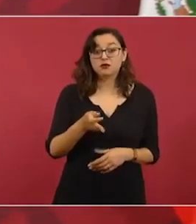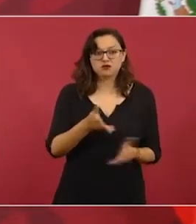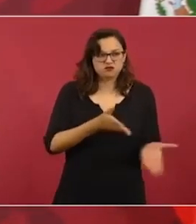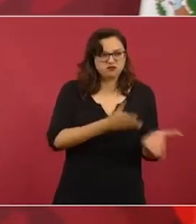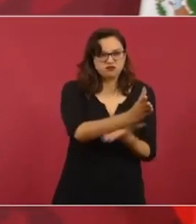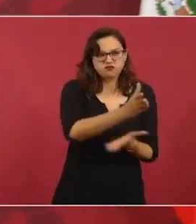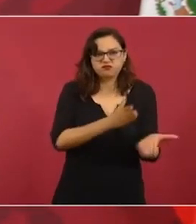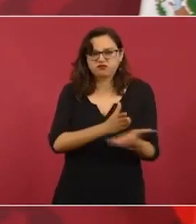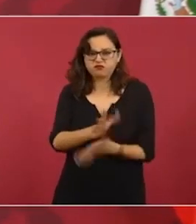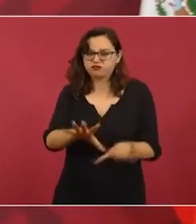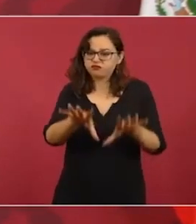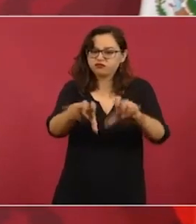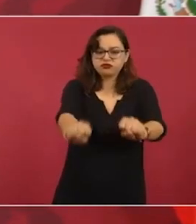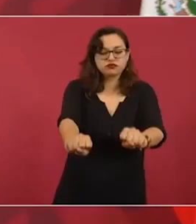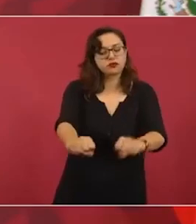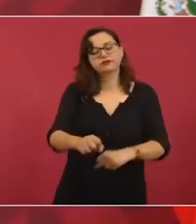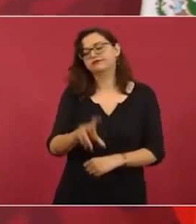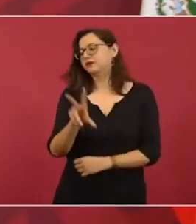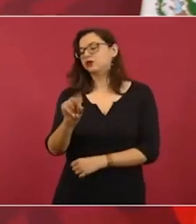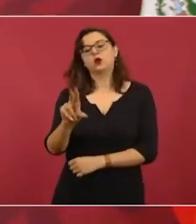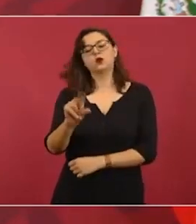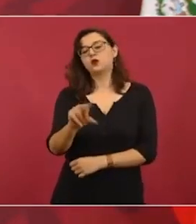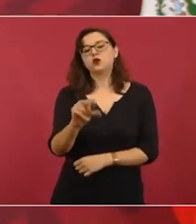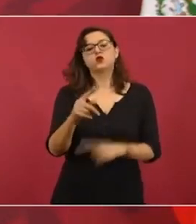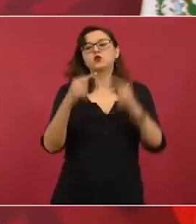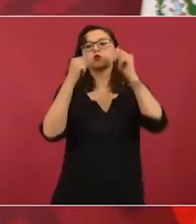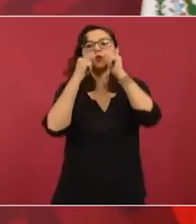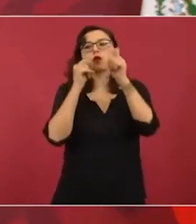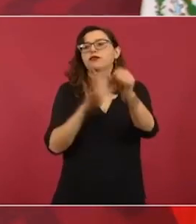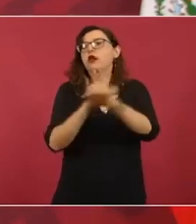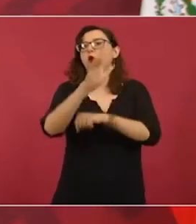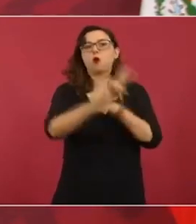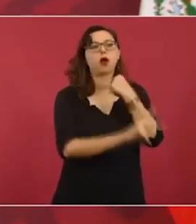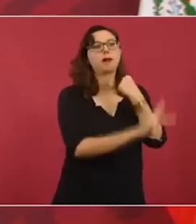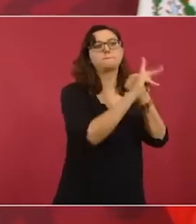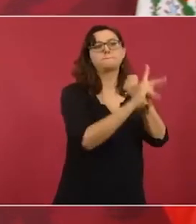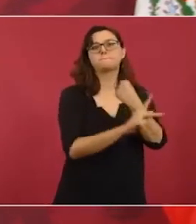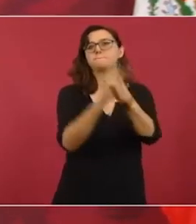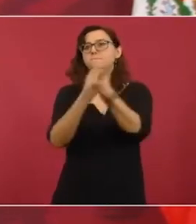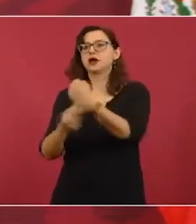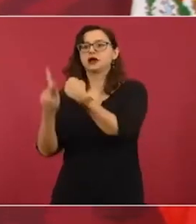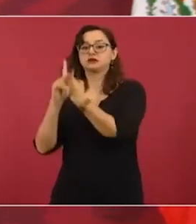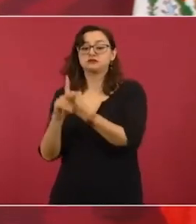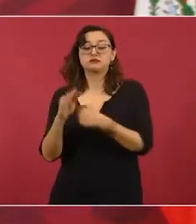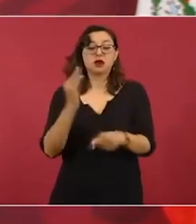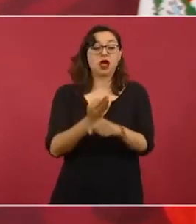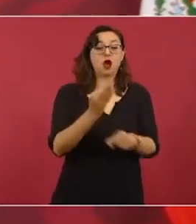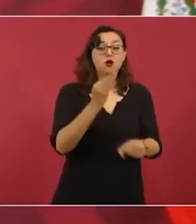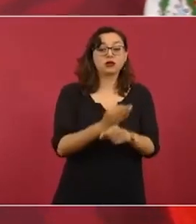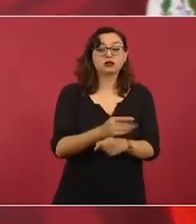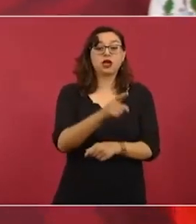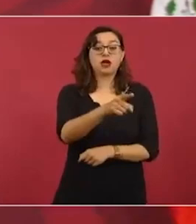condenamos la invasión de Rusia a Ucrania,